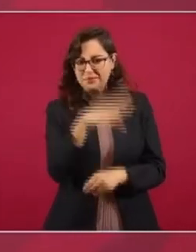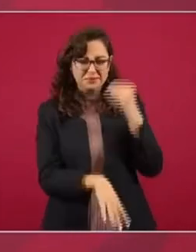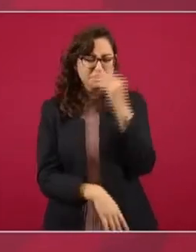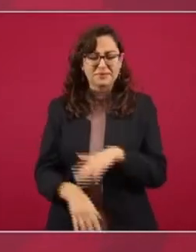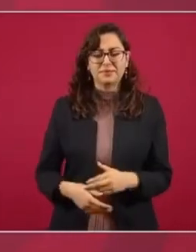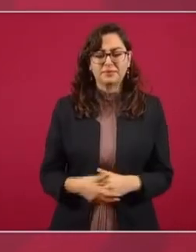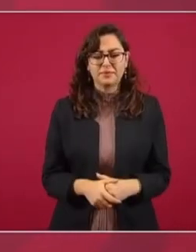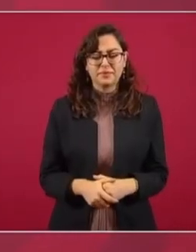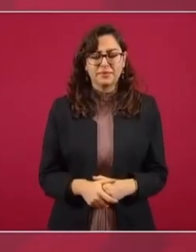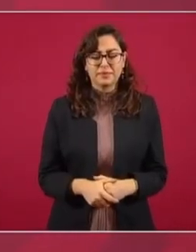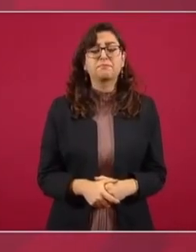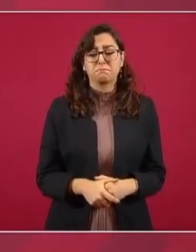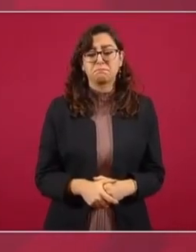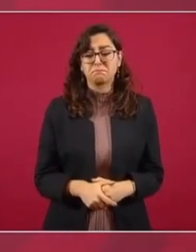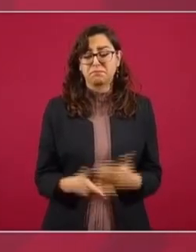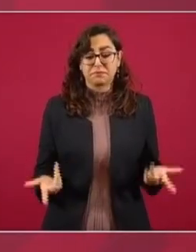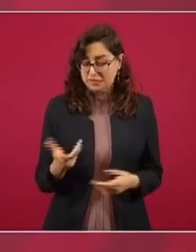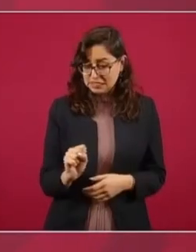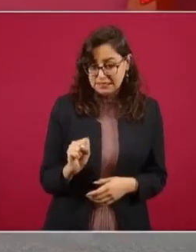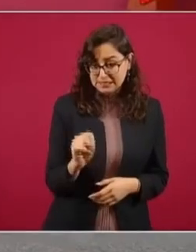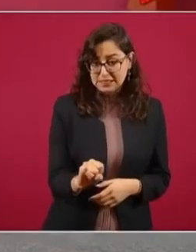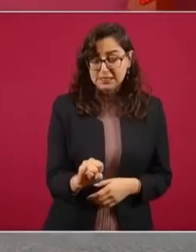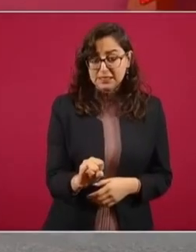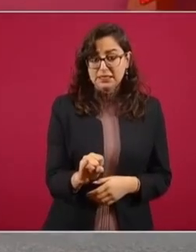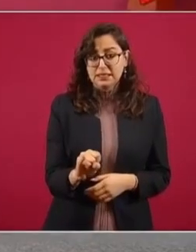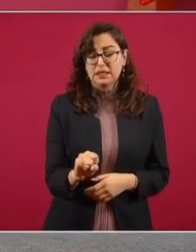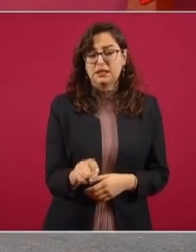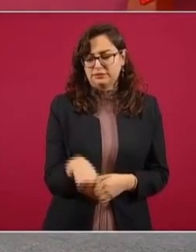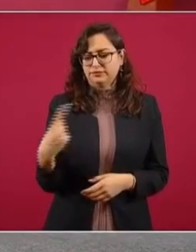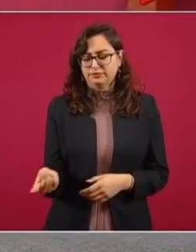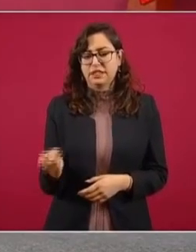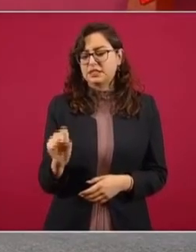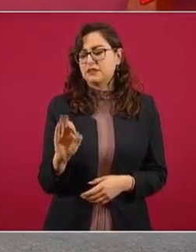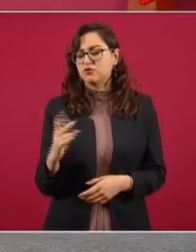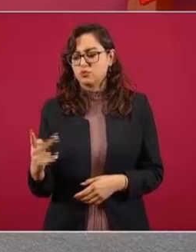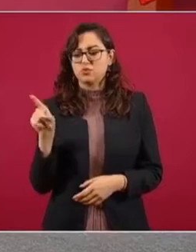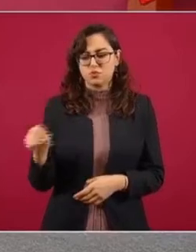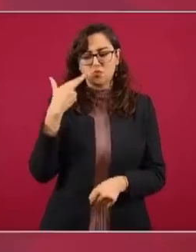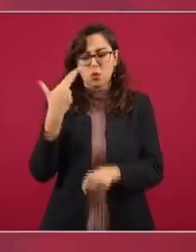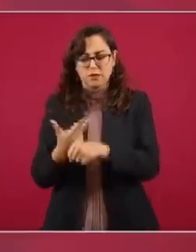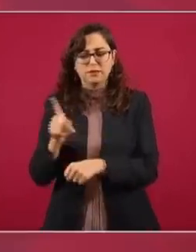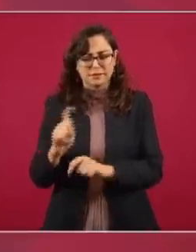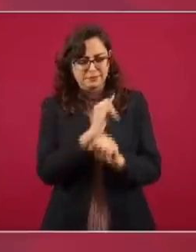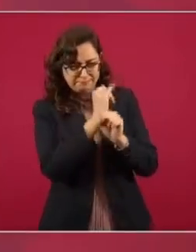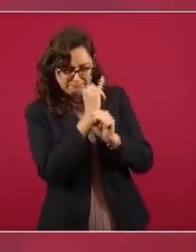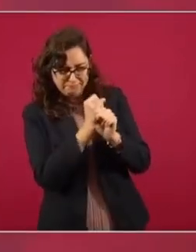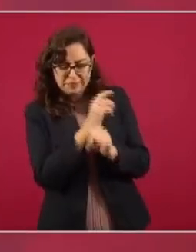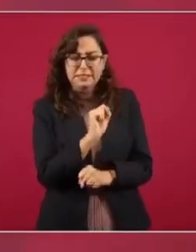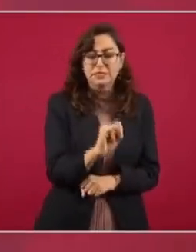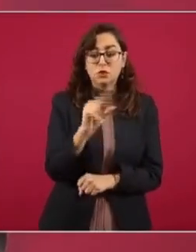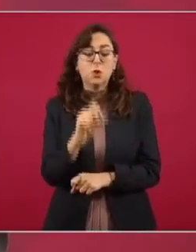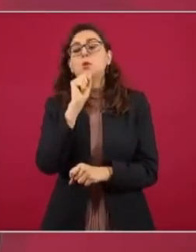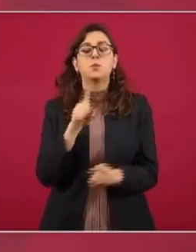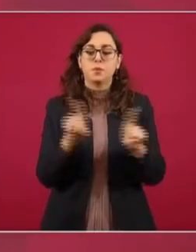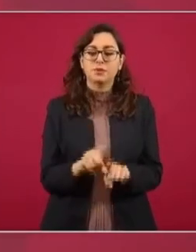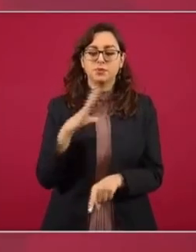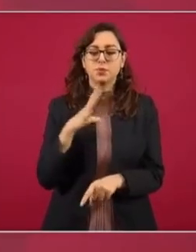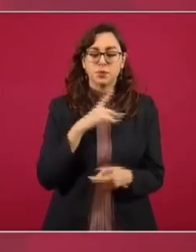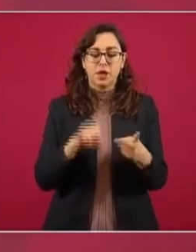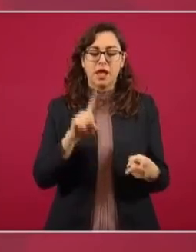lo atienda la función pública y existe la Fiscalía